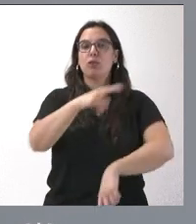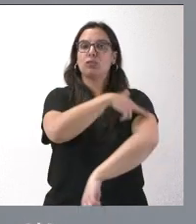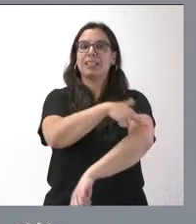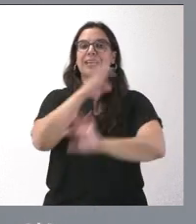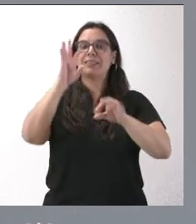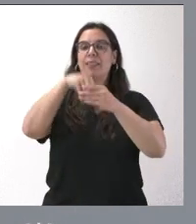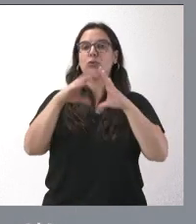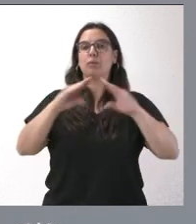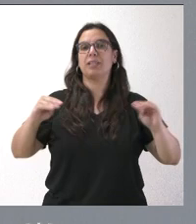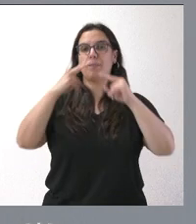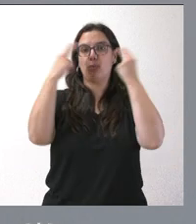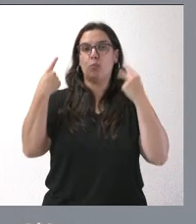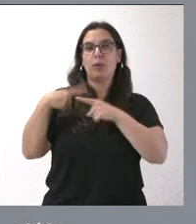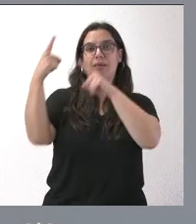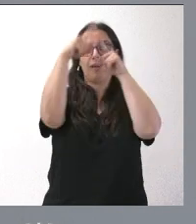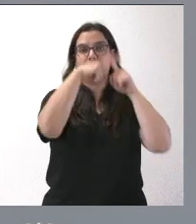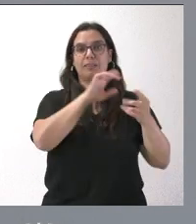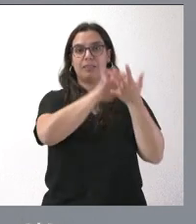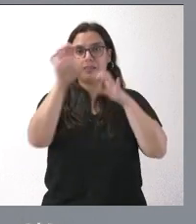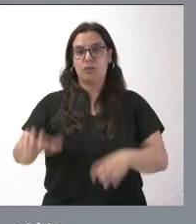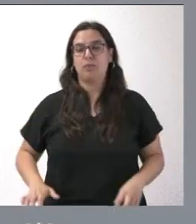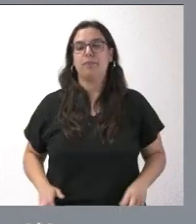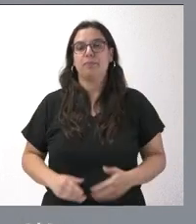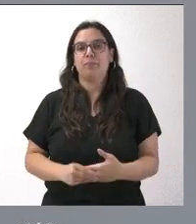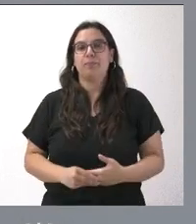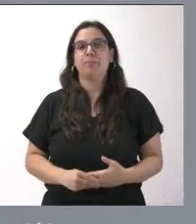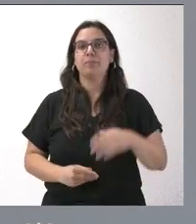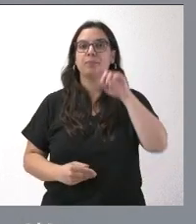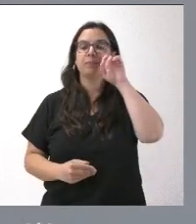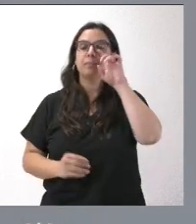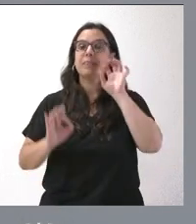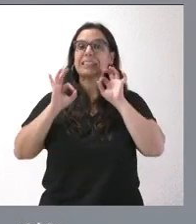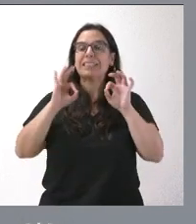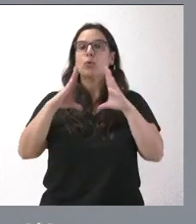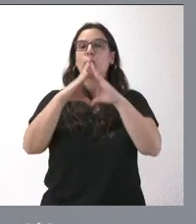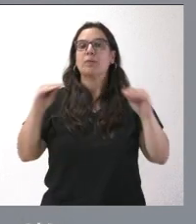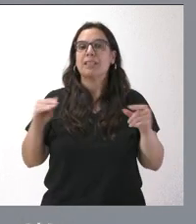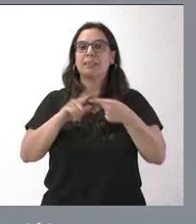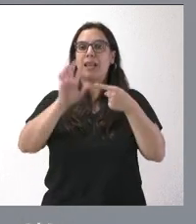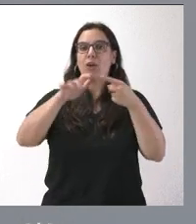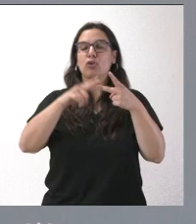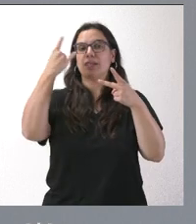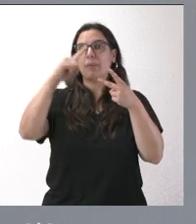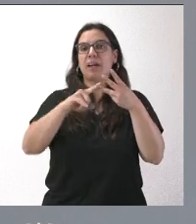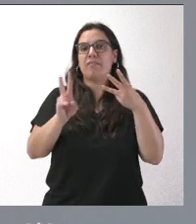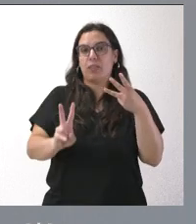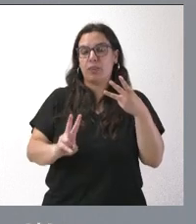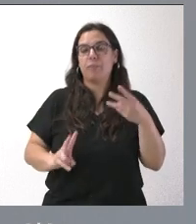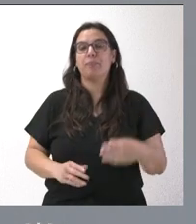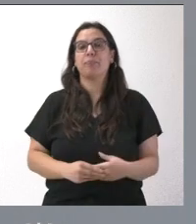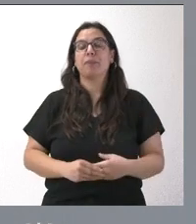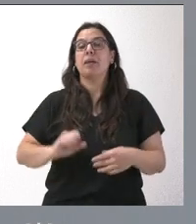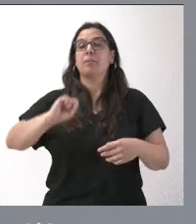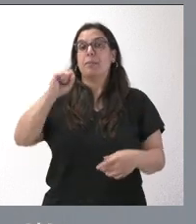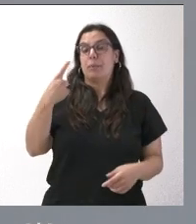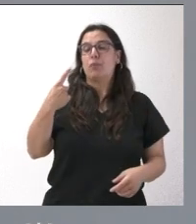universidades públicas de Castilla y León, especialmente en las universidades de León, Salamanca y Valladolid. En primer